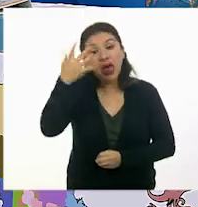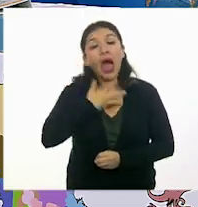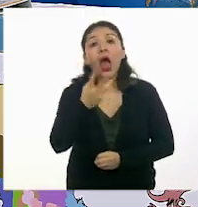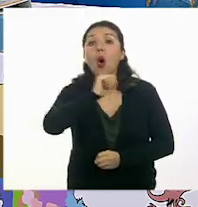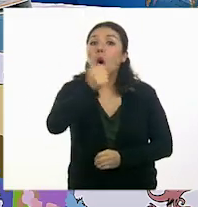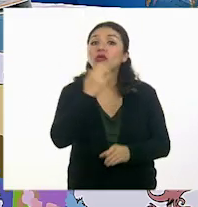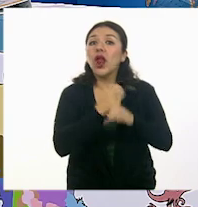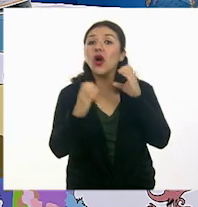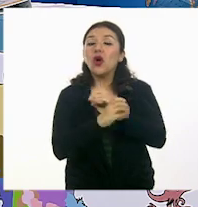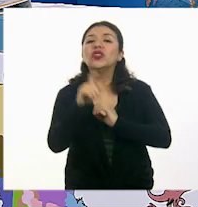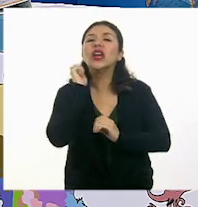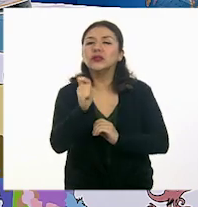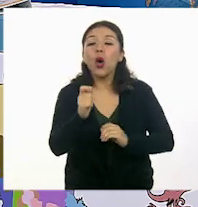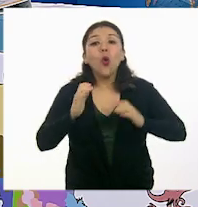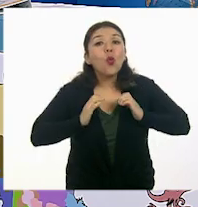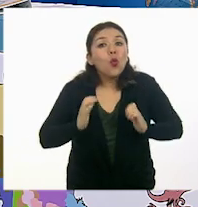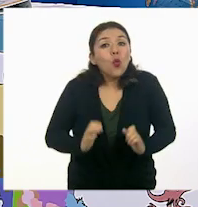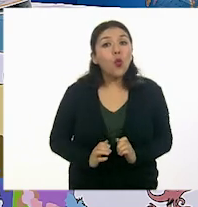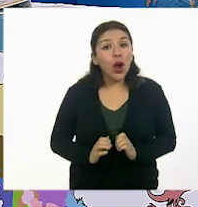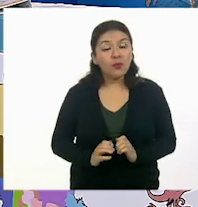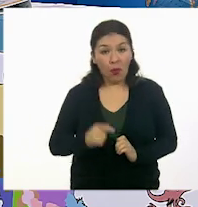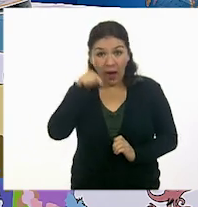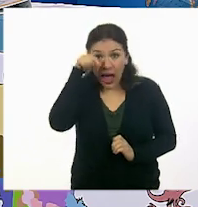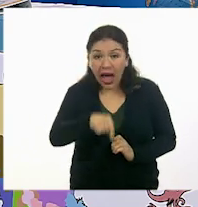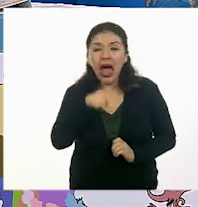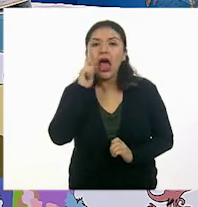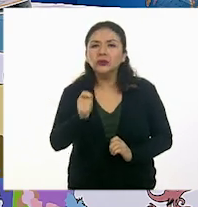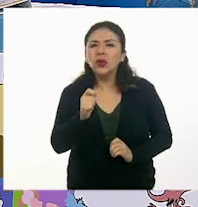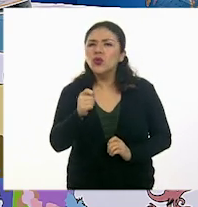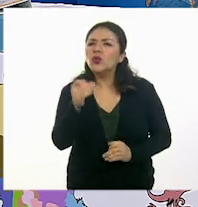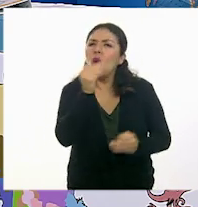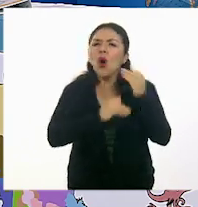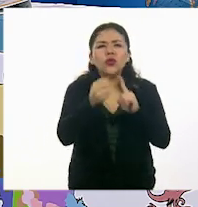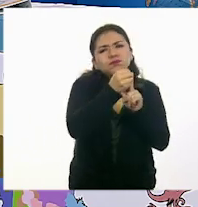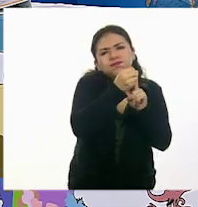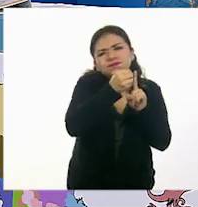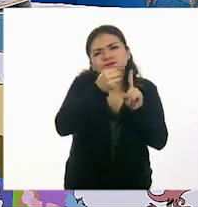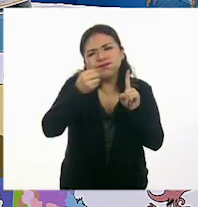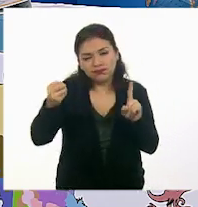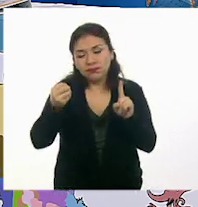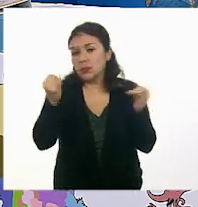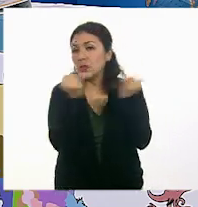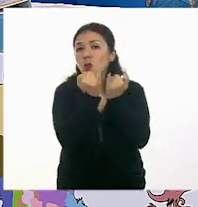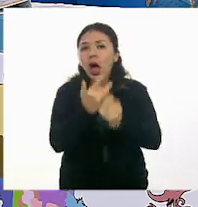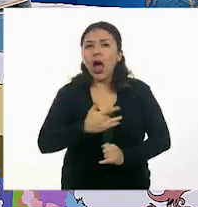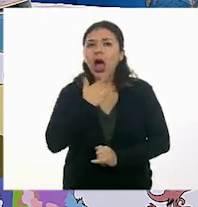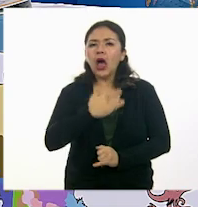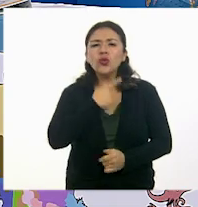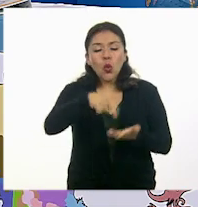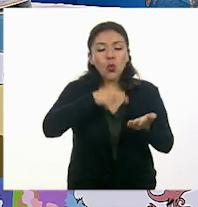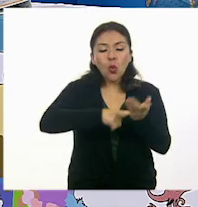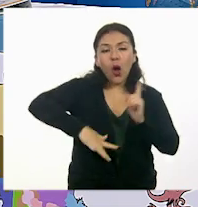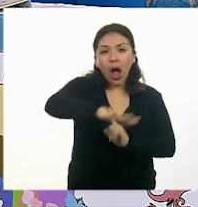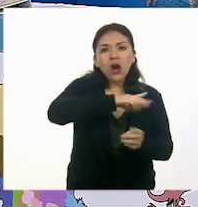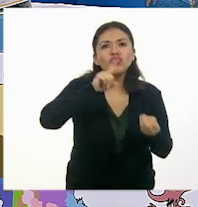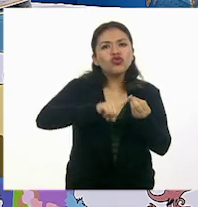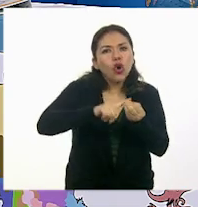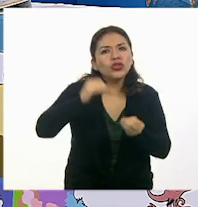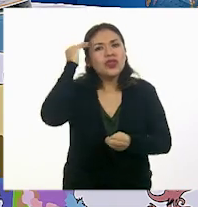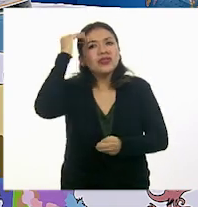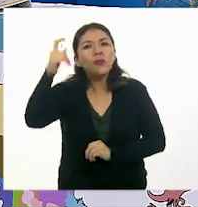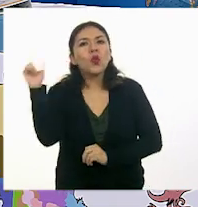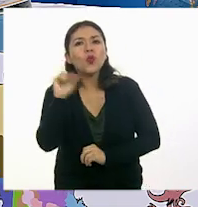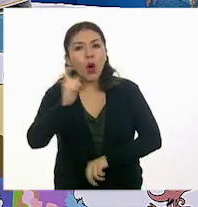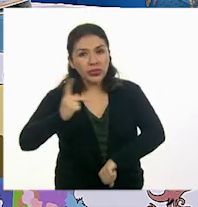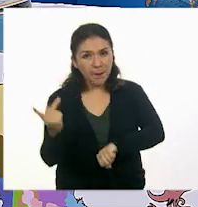elemento, que es el cuerpo. Esa noción atraviesa todo el evento. Así como se necesita un espacio y un tiempo para que